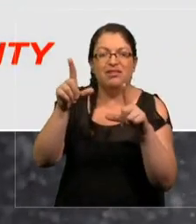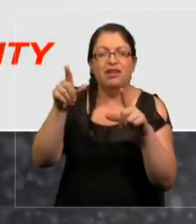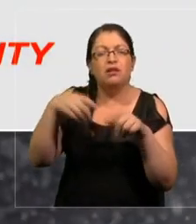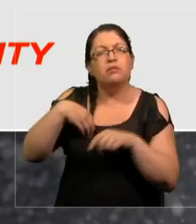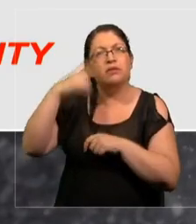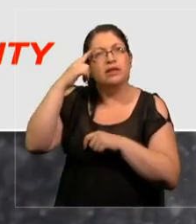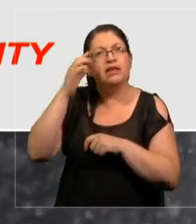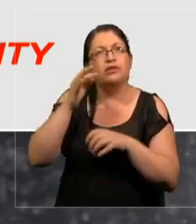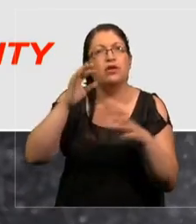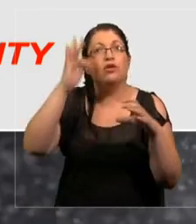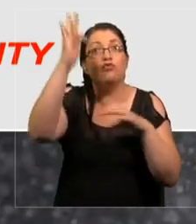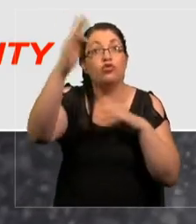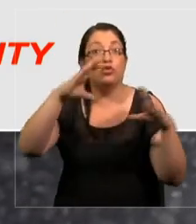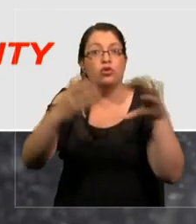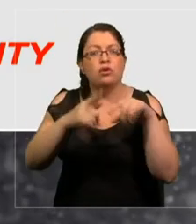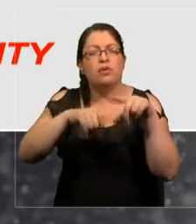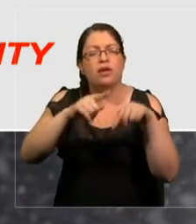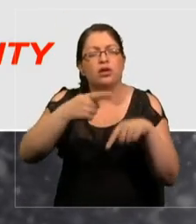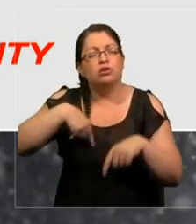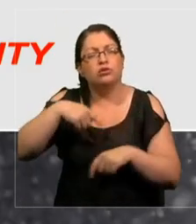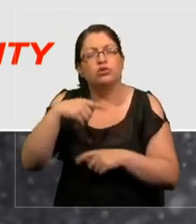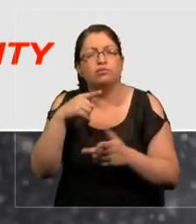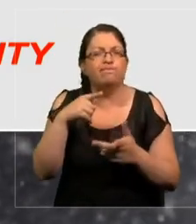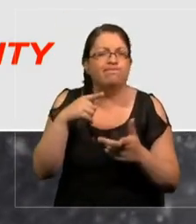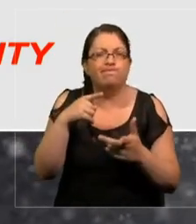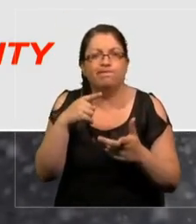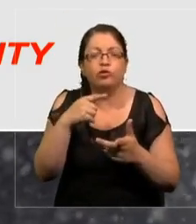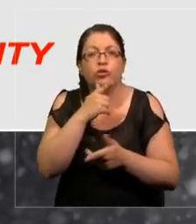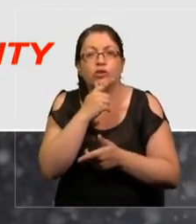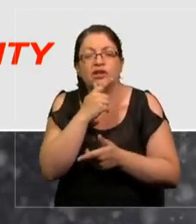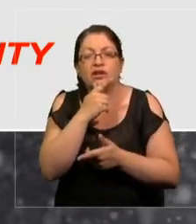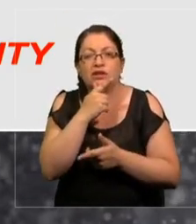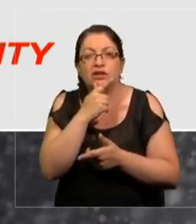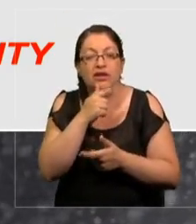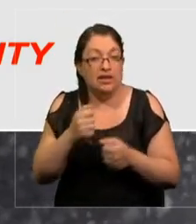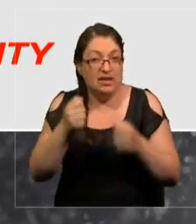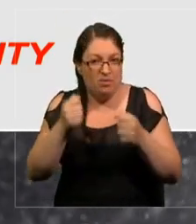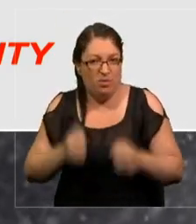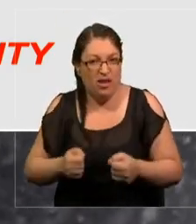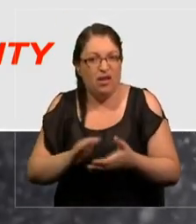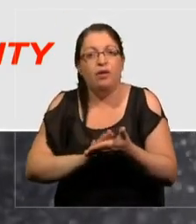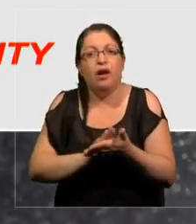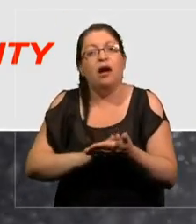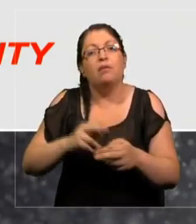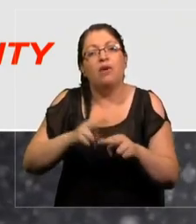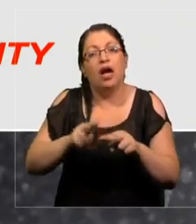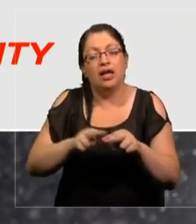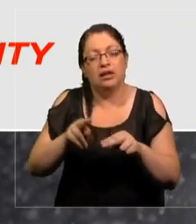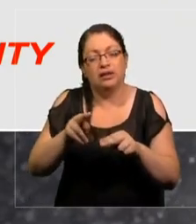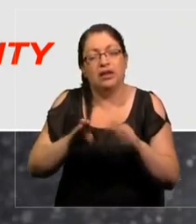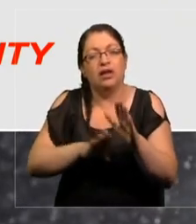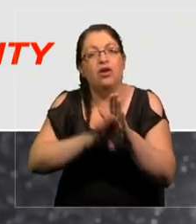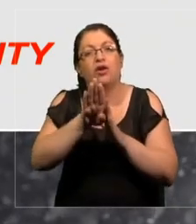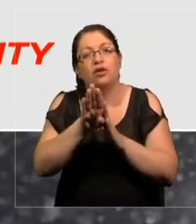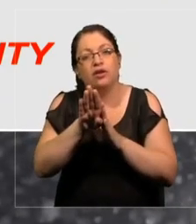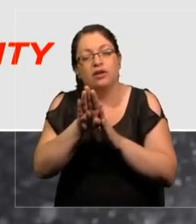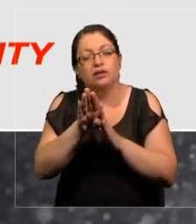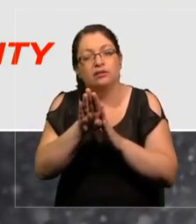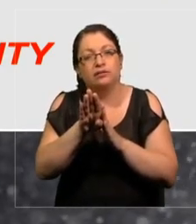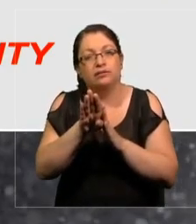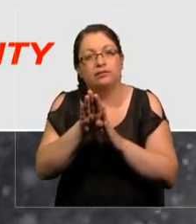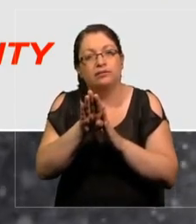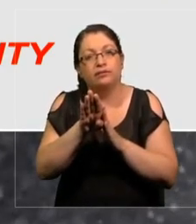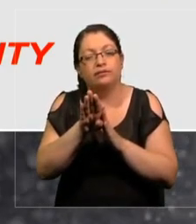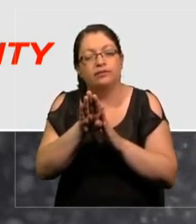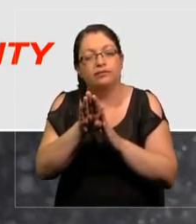el futuro del planeta es que tenemos que hacernos la pregunta. Es concebible que podamos desarrollar una